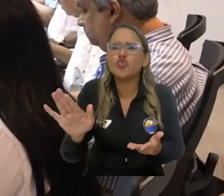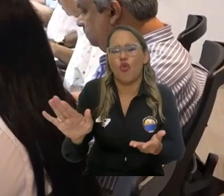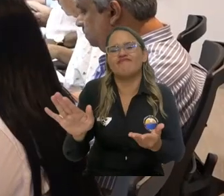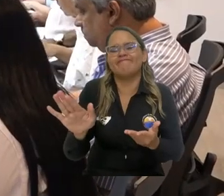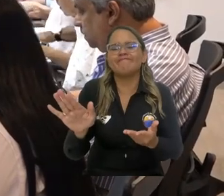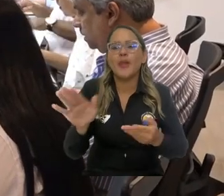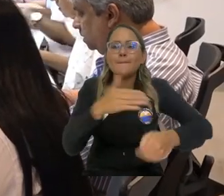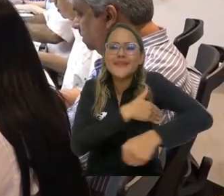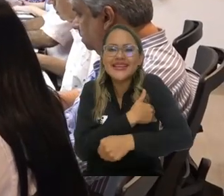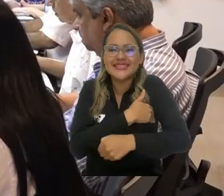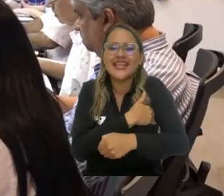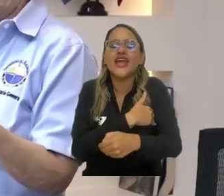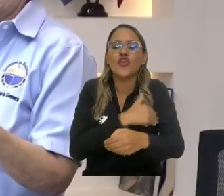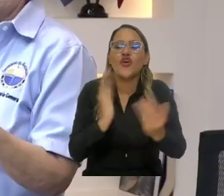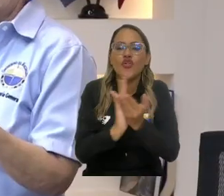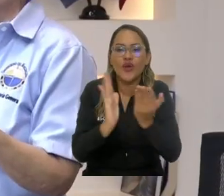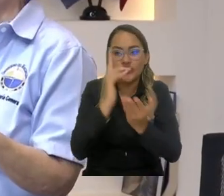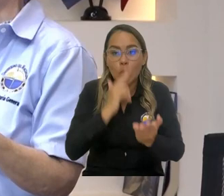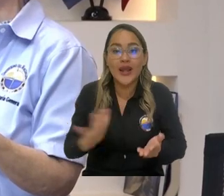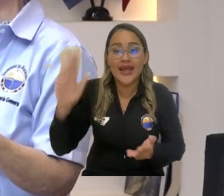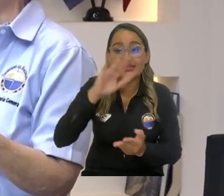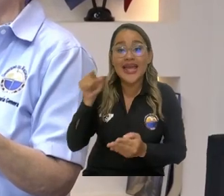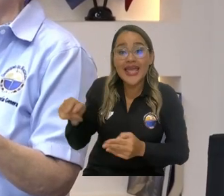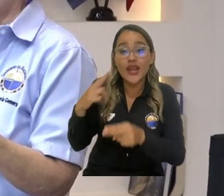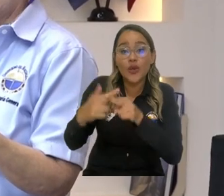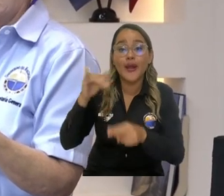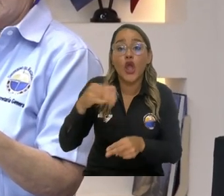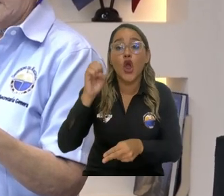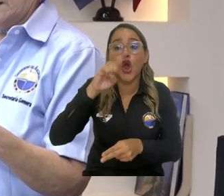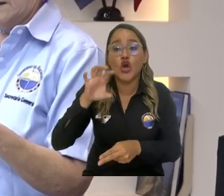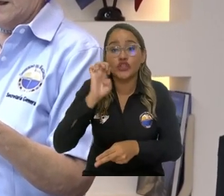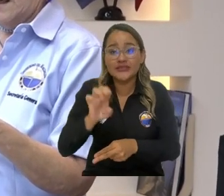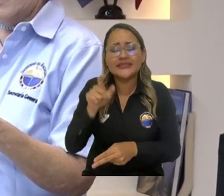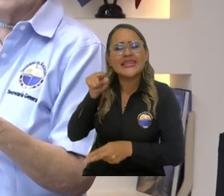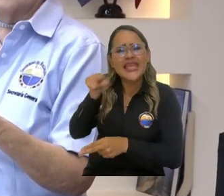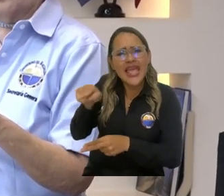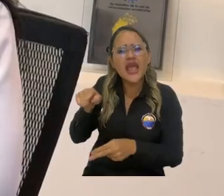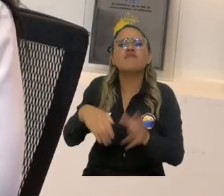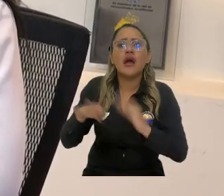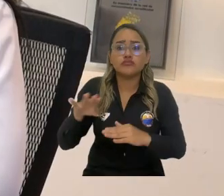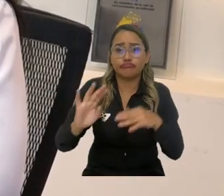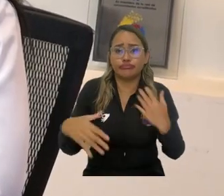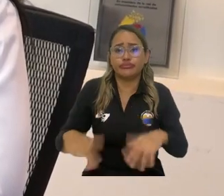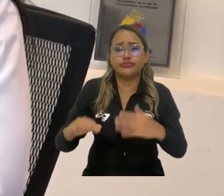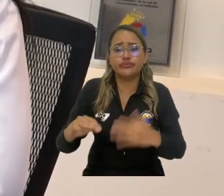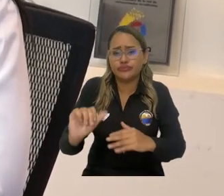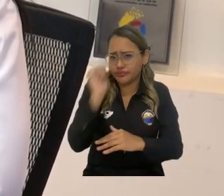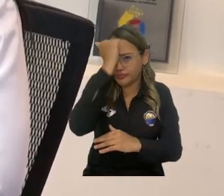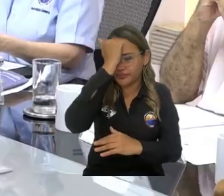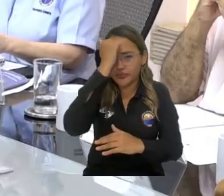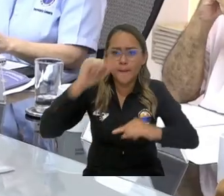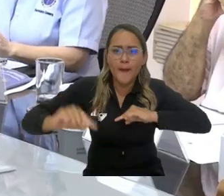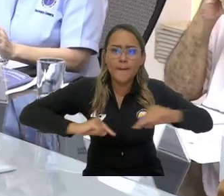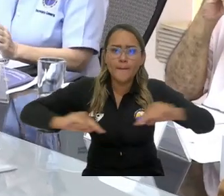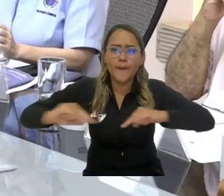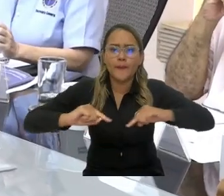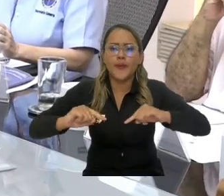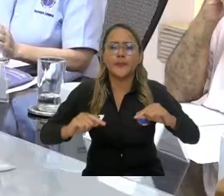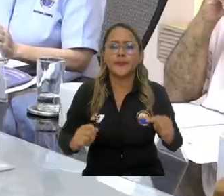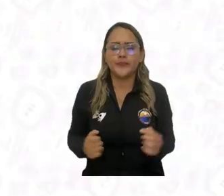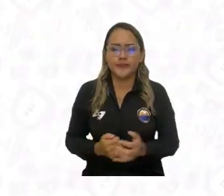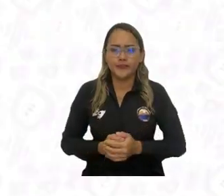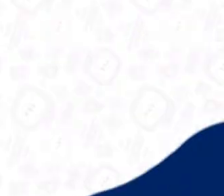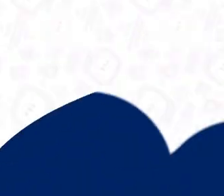designado del Ministerio de Educación Nacional, el doctor José Darío Sáenz, quien presidirá este máximo órgano de dirección y